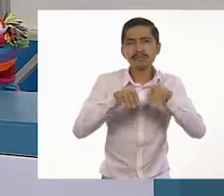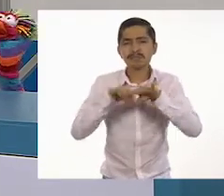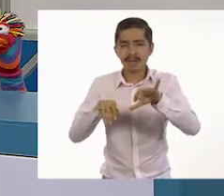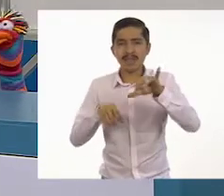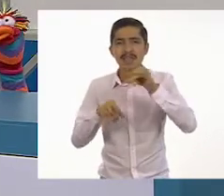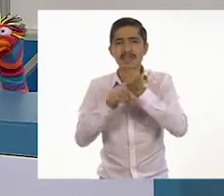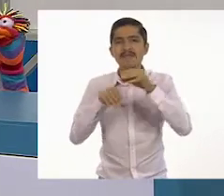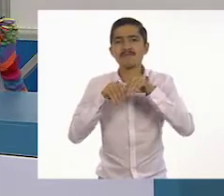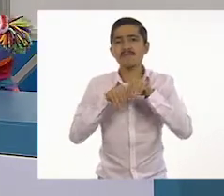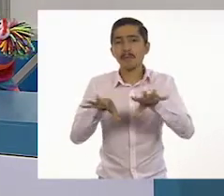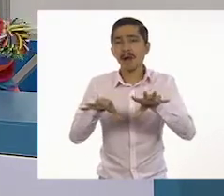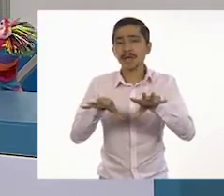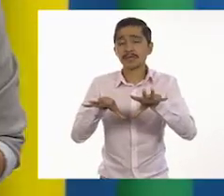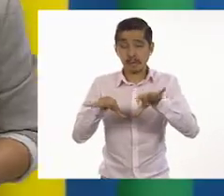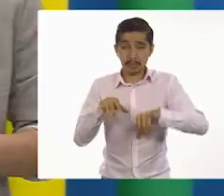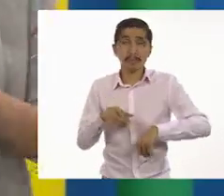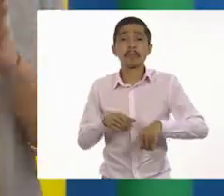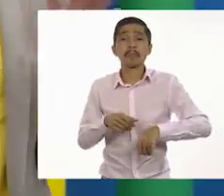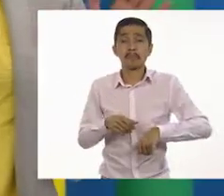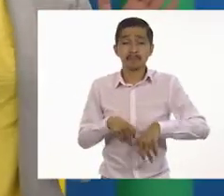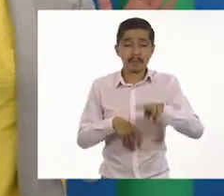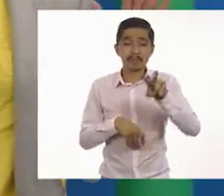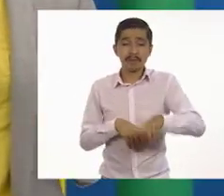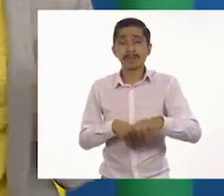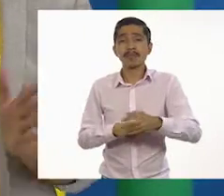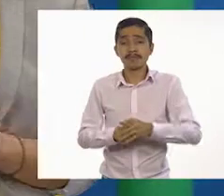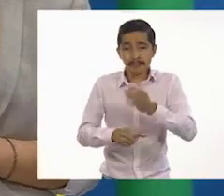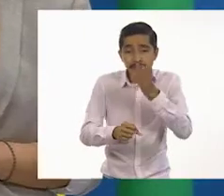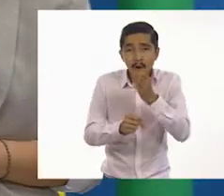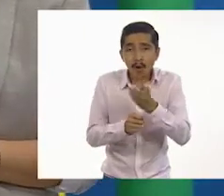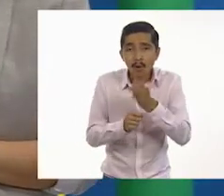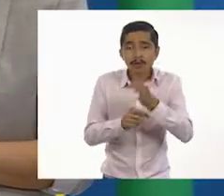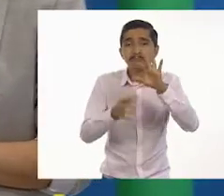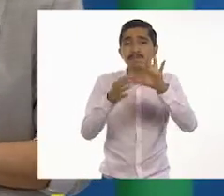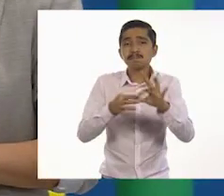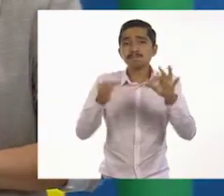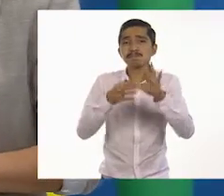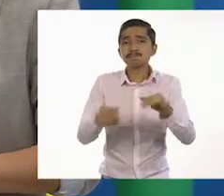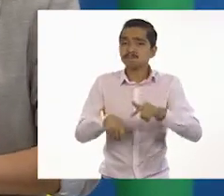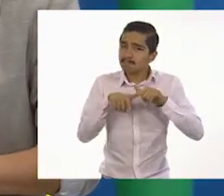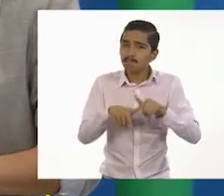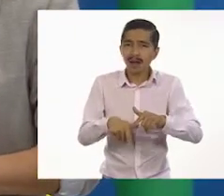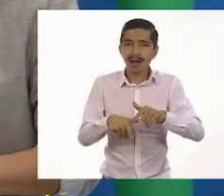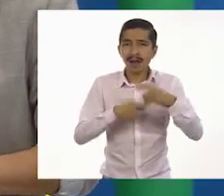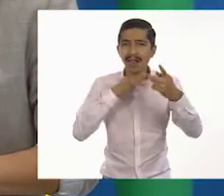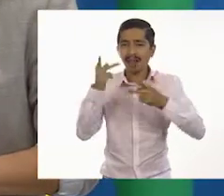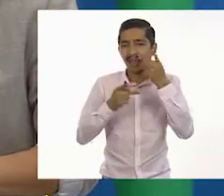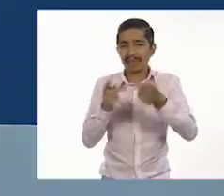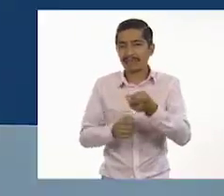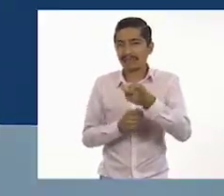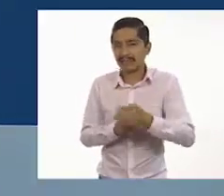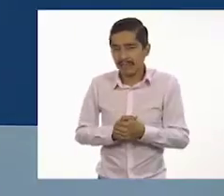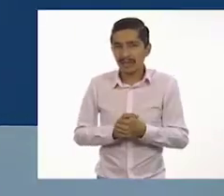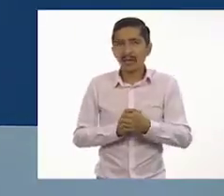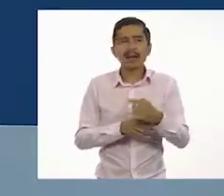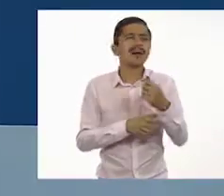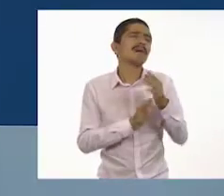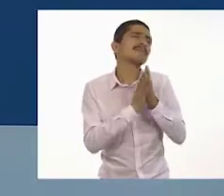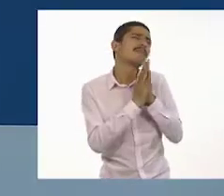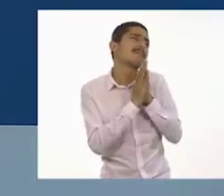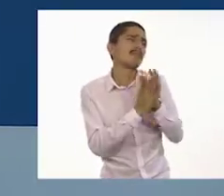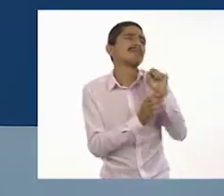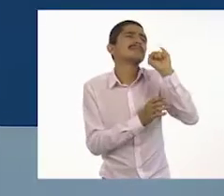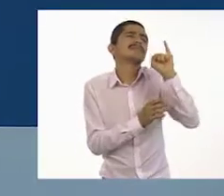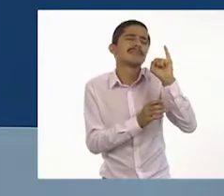interesante. Exactamente, profe. ¿Hoy seguiremos hablando de eso? Sí, diga que sí, profe. Por